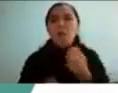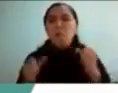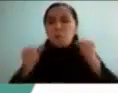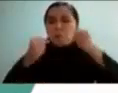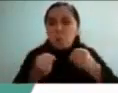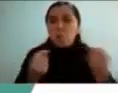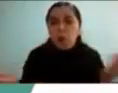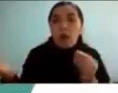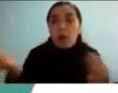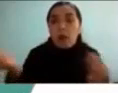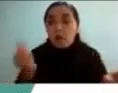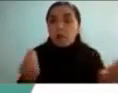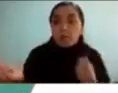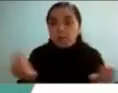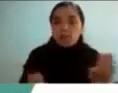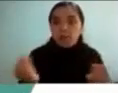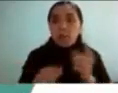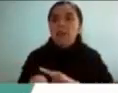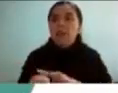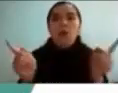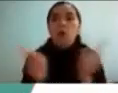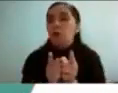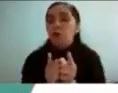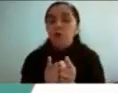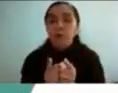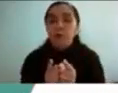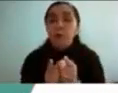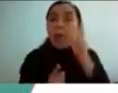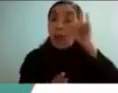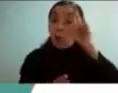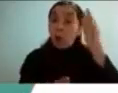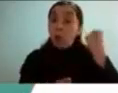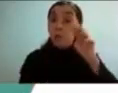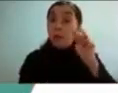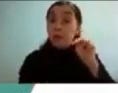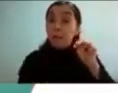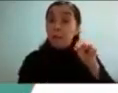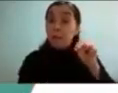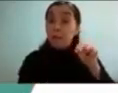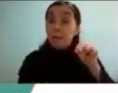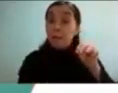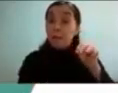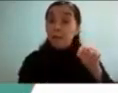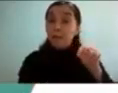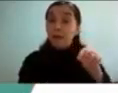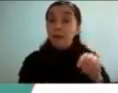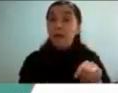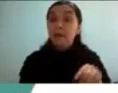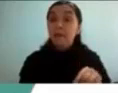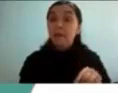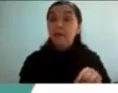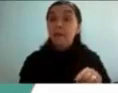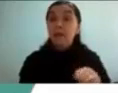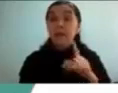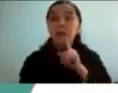espacio de tiempo muy limitado una vez mi mamá que vino para acá estábamos en San Joaquín me dijo cuánto tiempo tienes para almorzar y yo